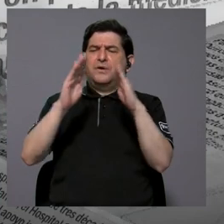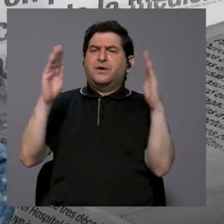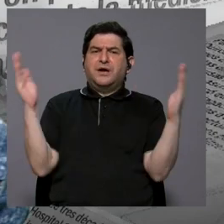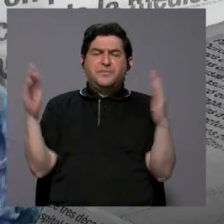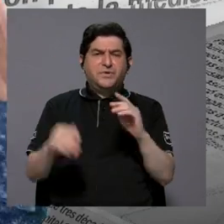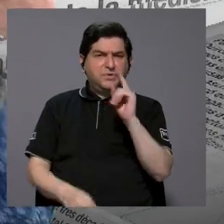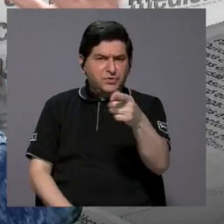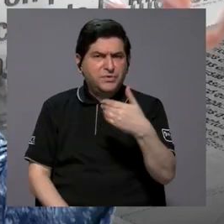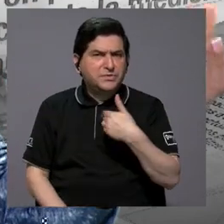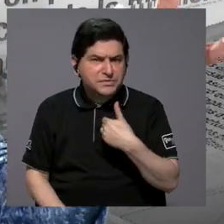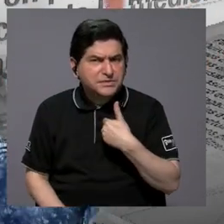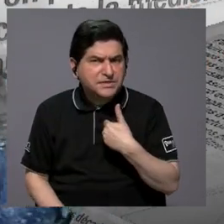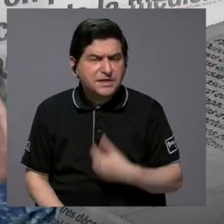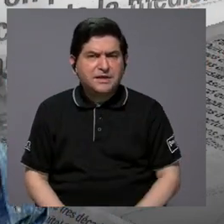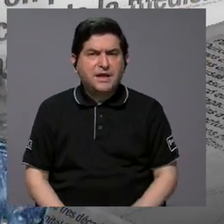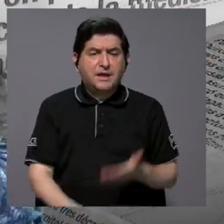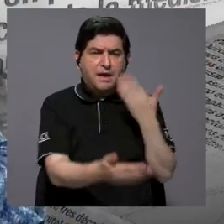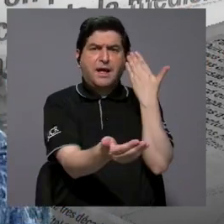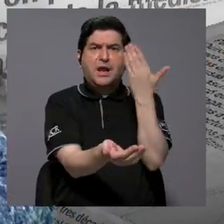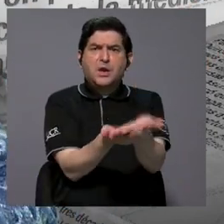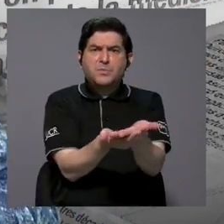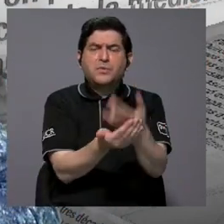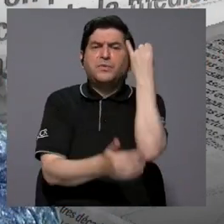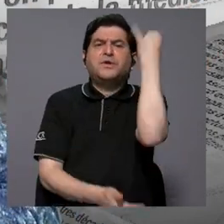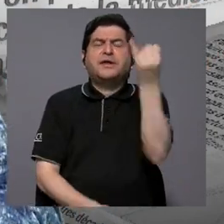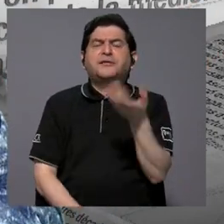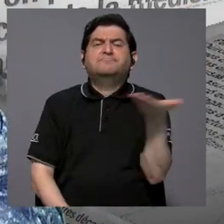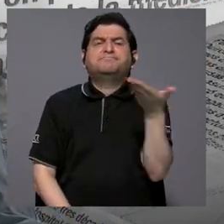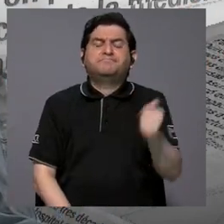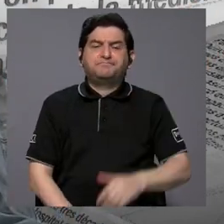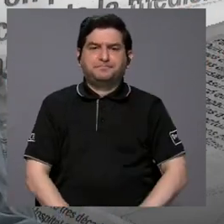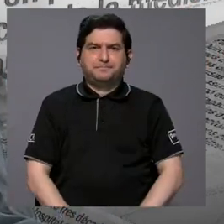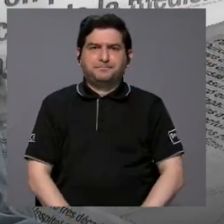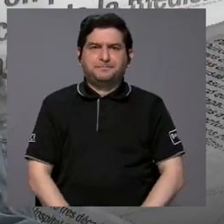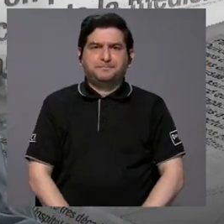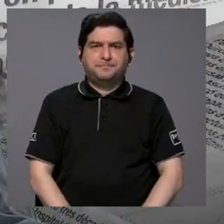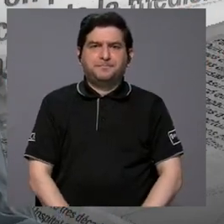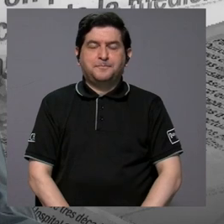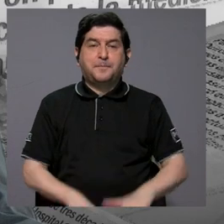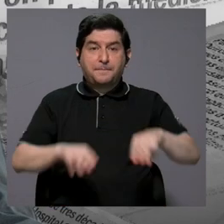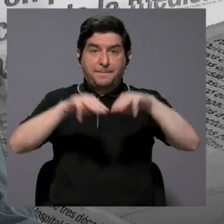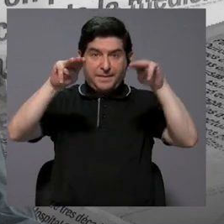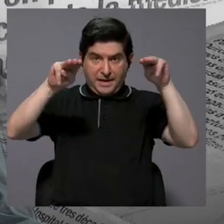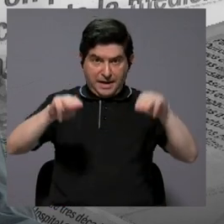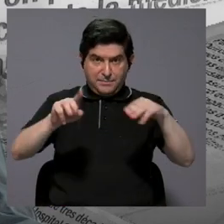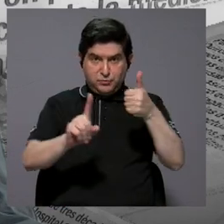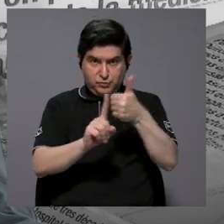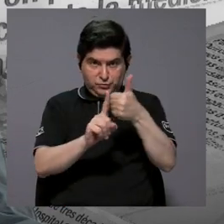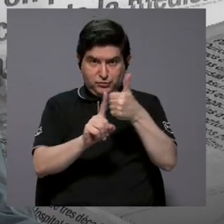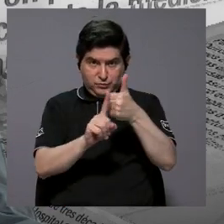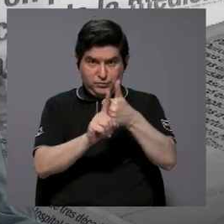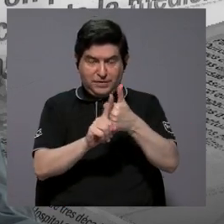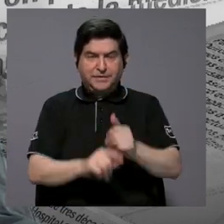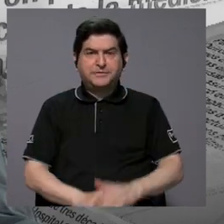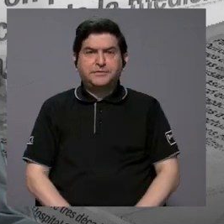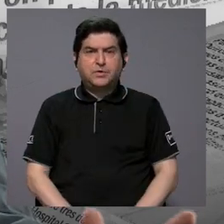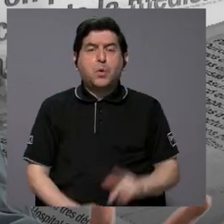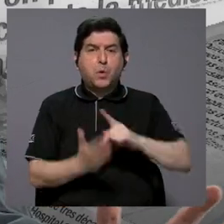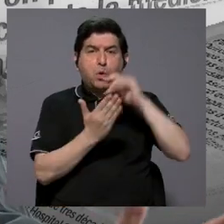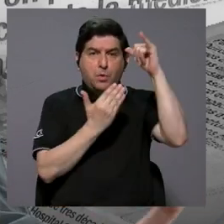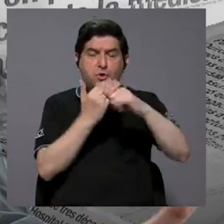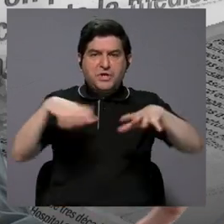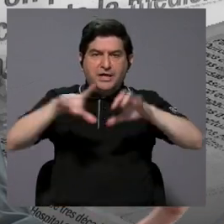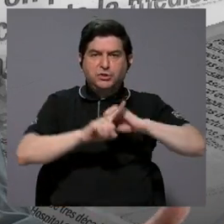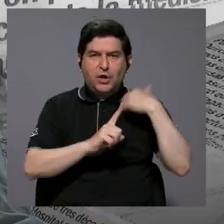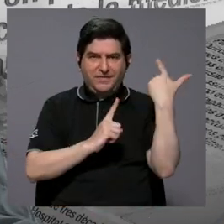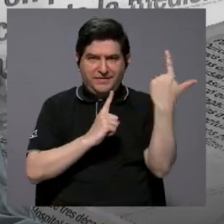ha tenido usted cuando propusieron esta idea? El museo, como tal, es un proyecto de